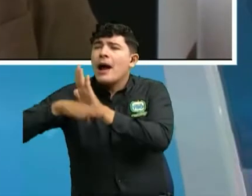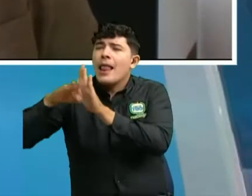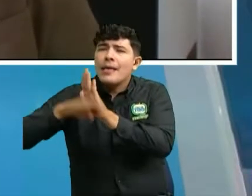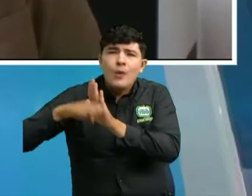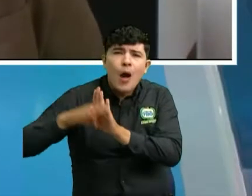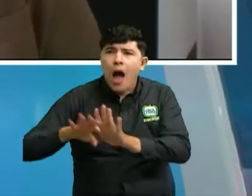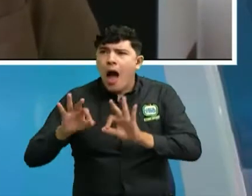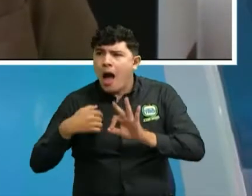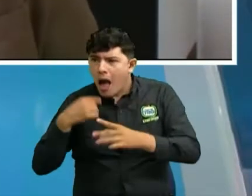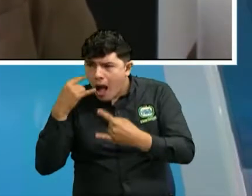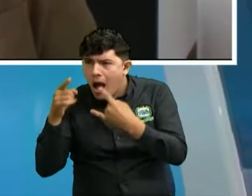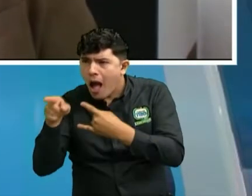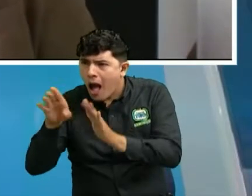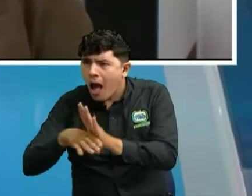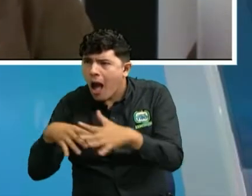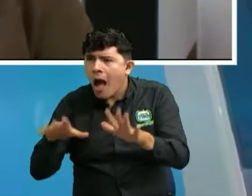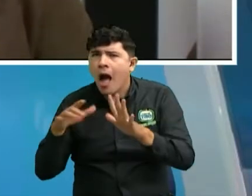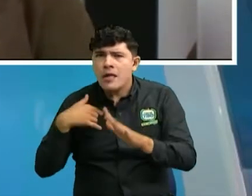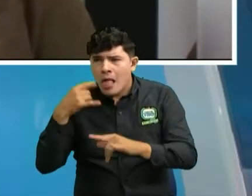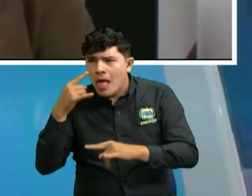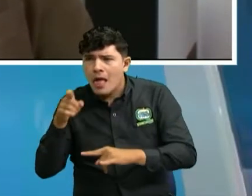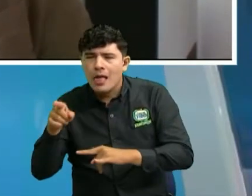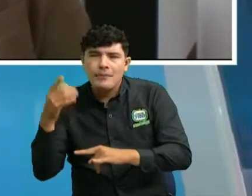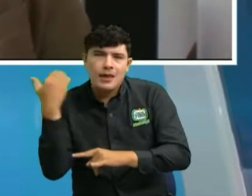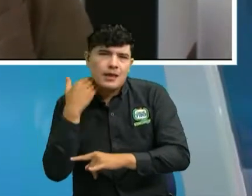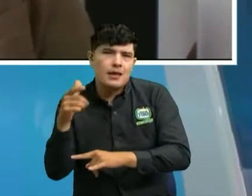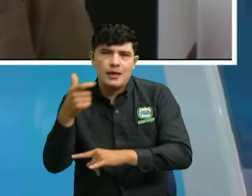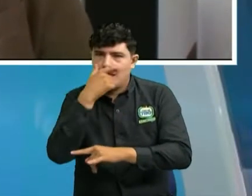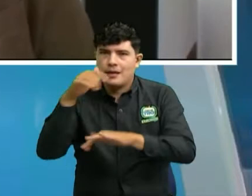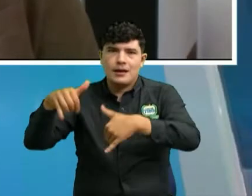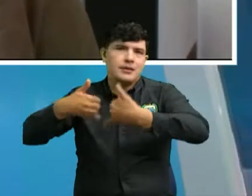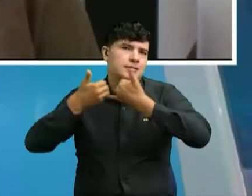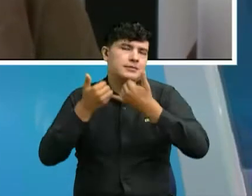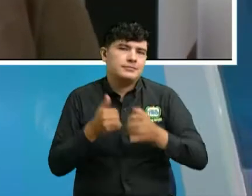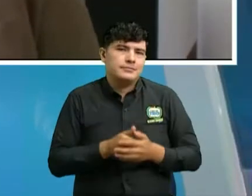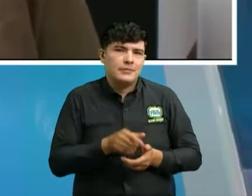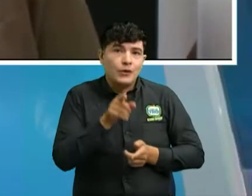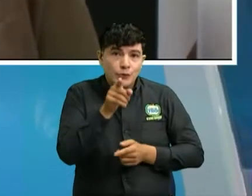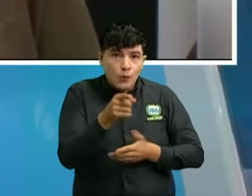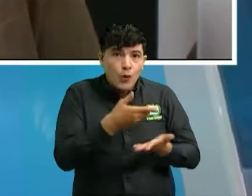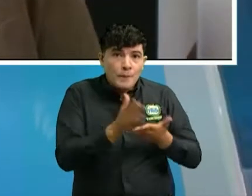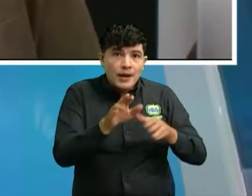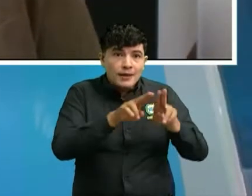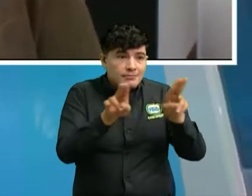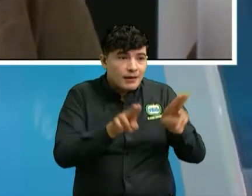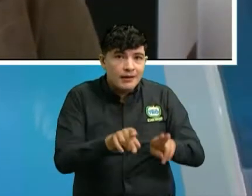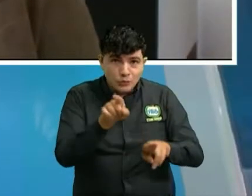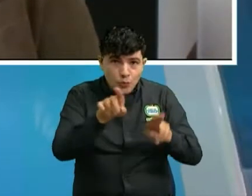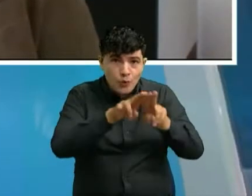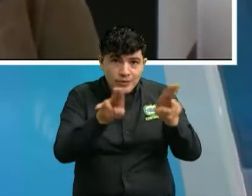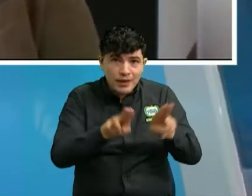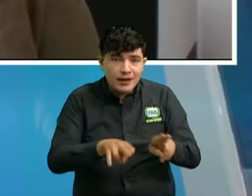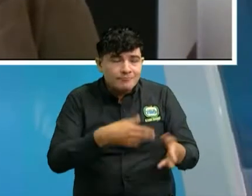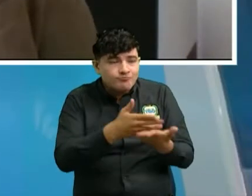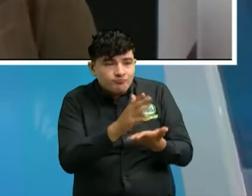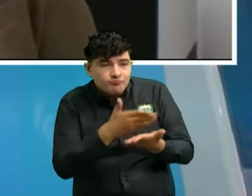de confianza porque ese es el tema cuando se está comprando por Internet y no tiene no conoce digamos no